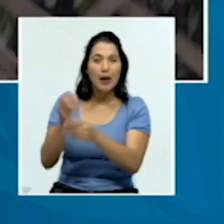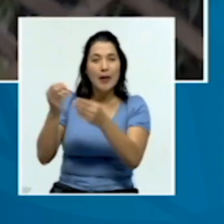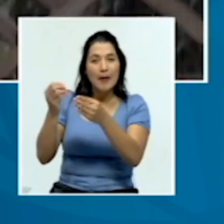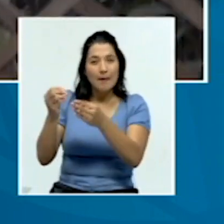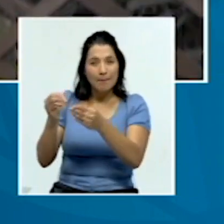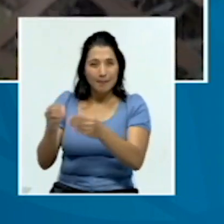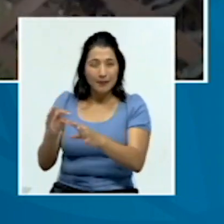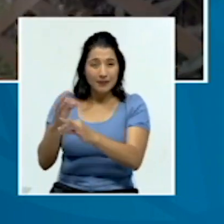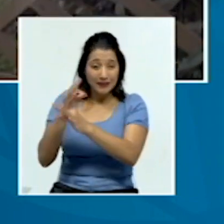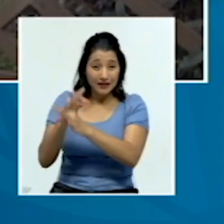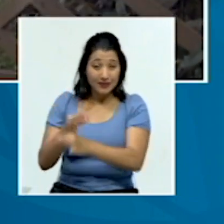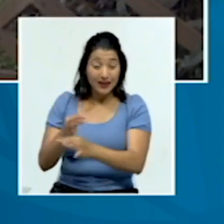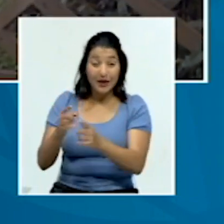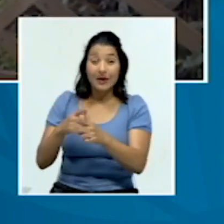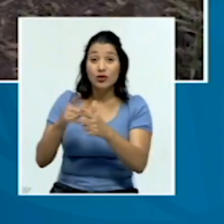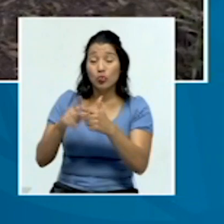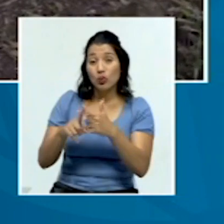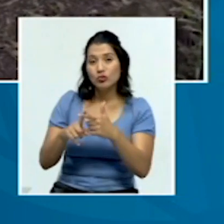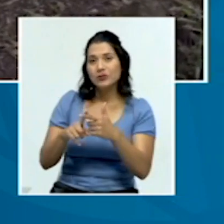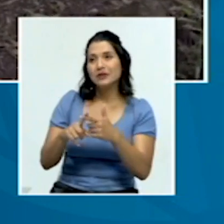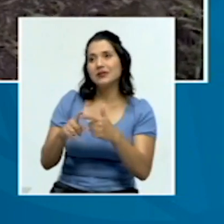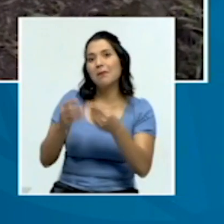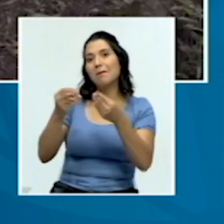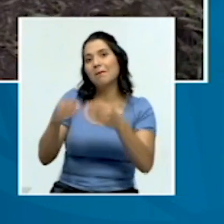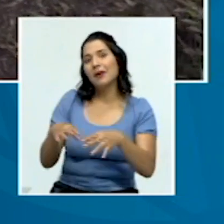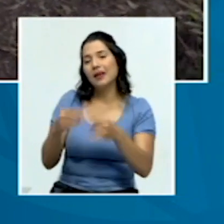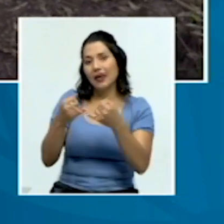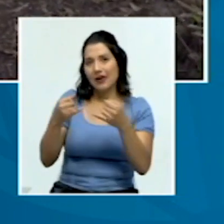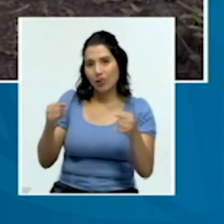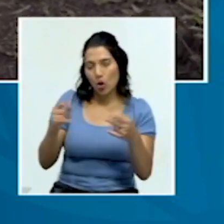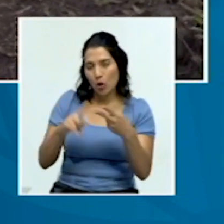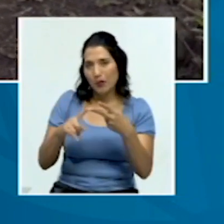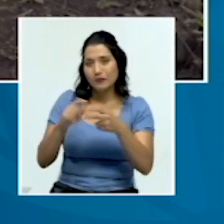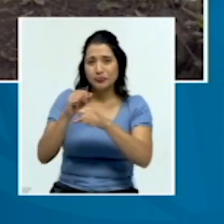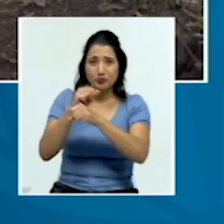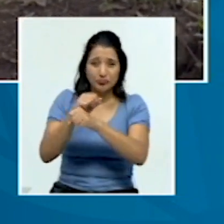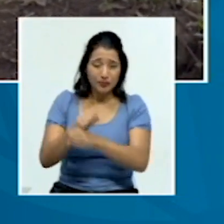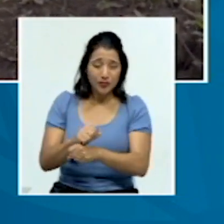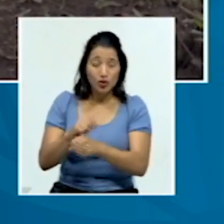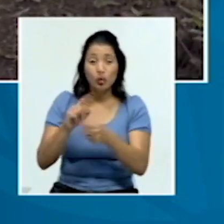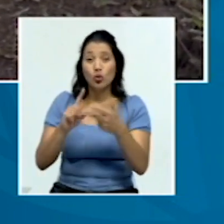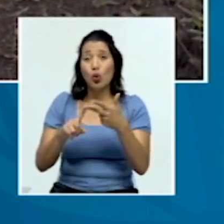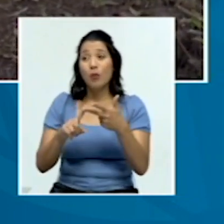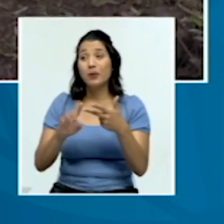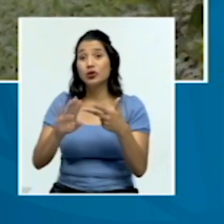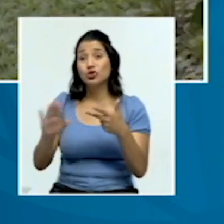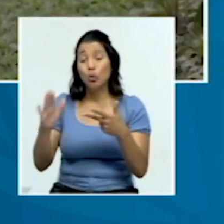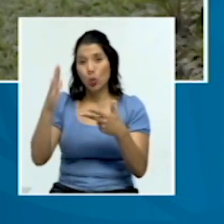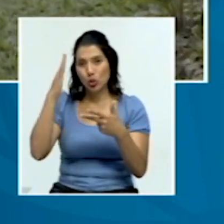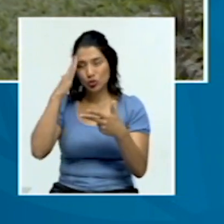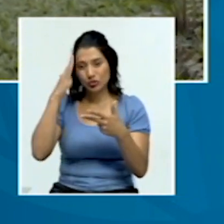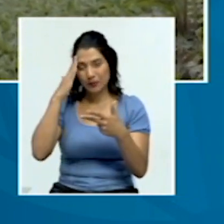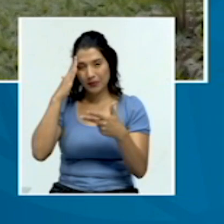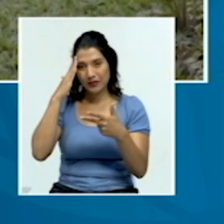en donde no solamente su idioma, sus costumbres, su conocimiento,